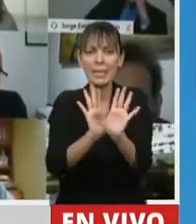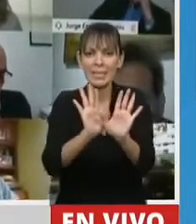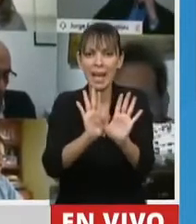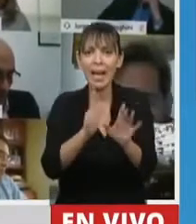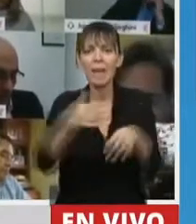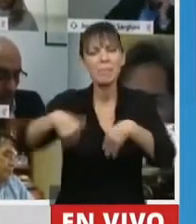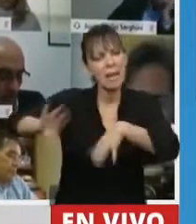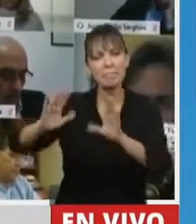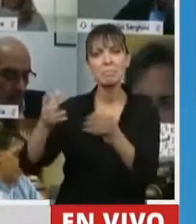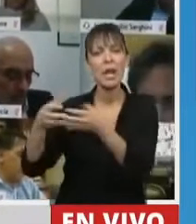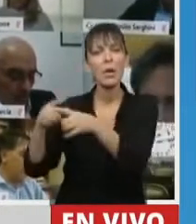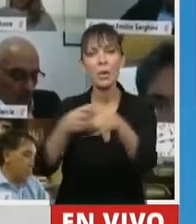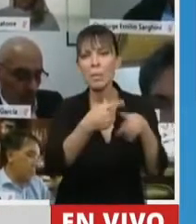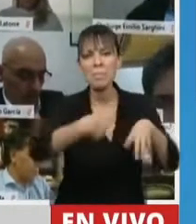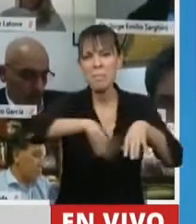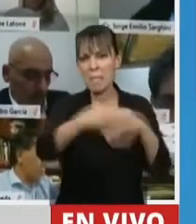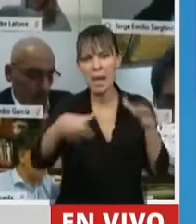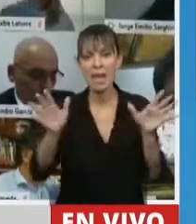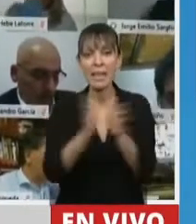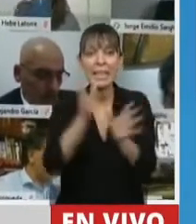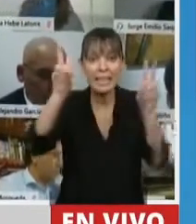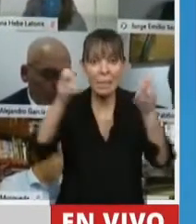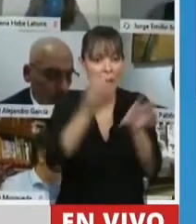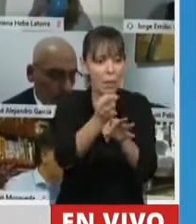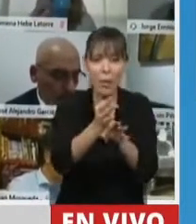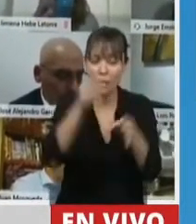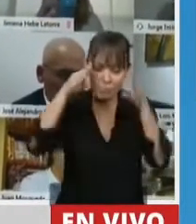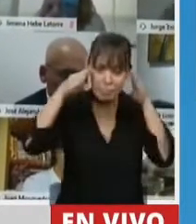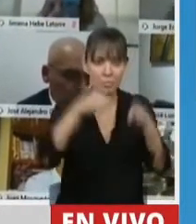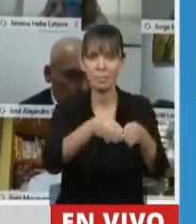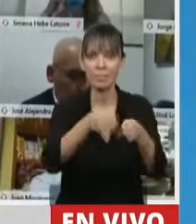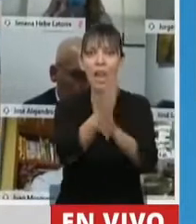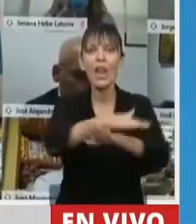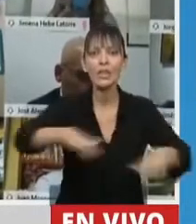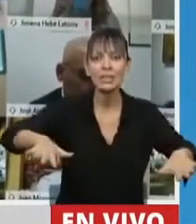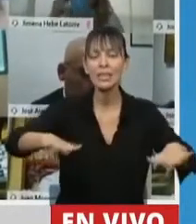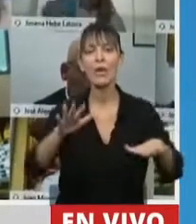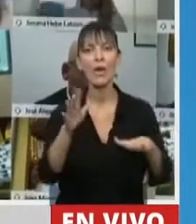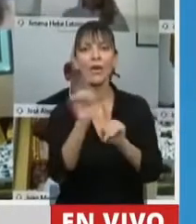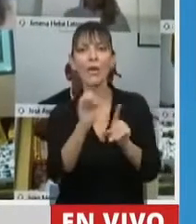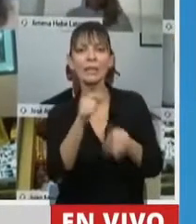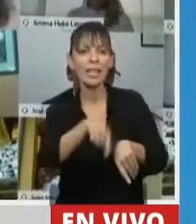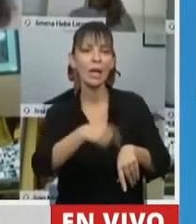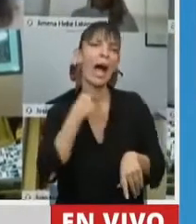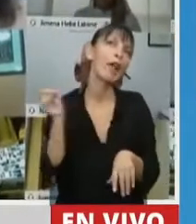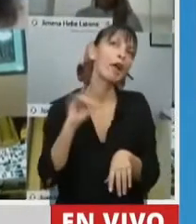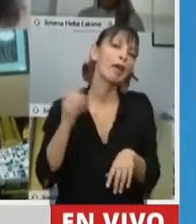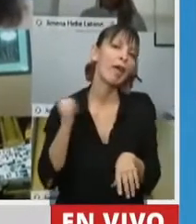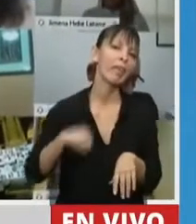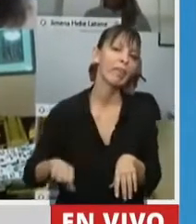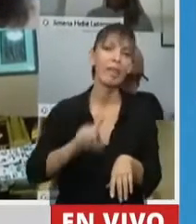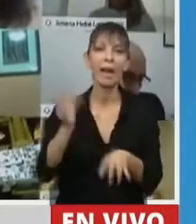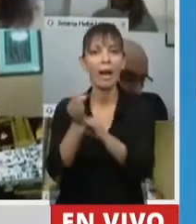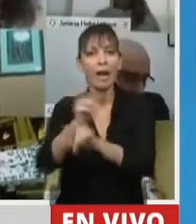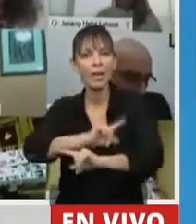de lo partidario. La educación no tiene color partidario. Los pibes no es que son los pibes que no quieren ir a la escuela, son